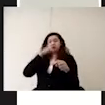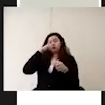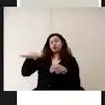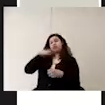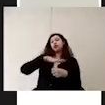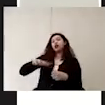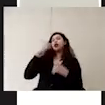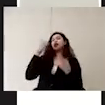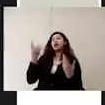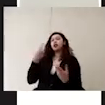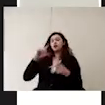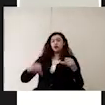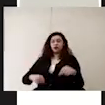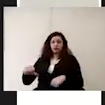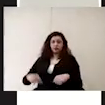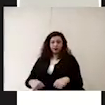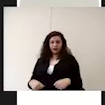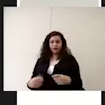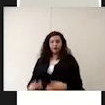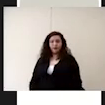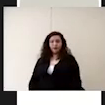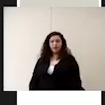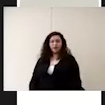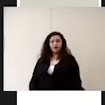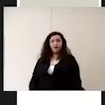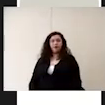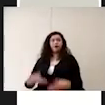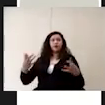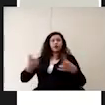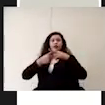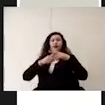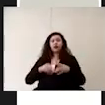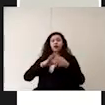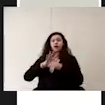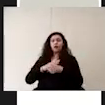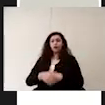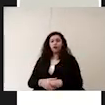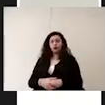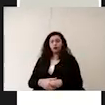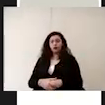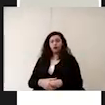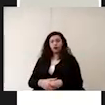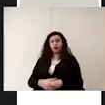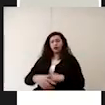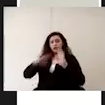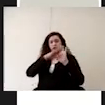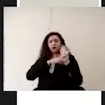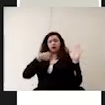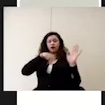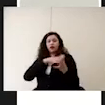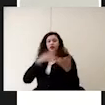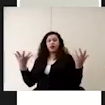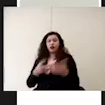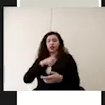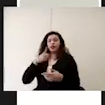y por actividad y vamos a empezar por las medidas que debemos realizar dentro de